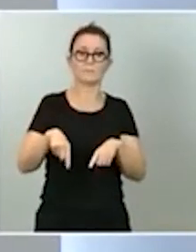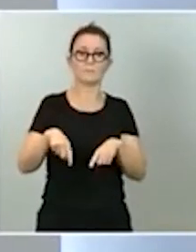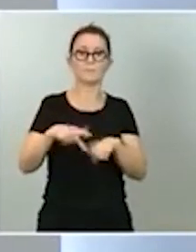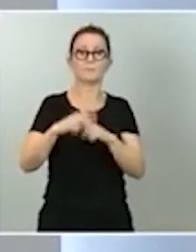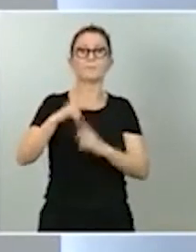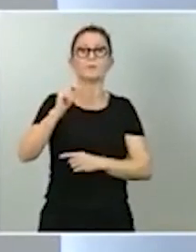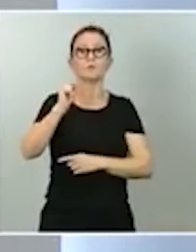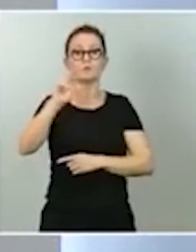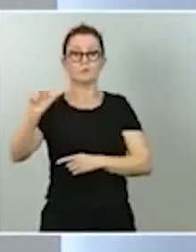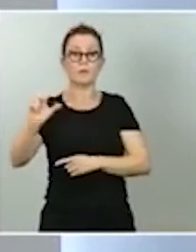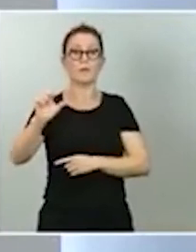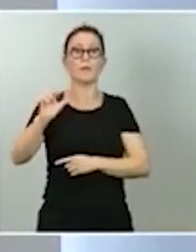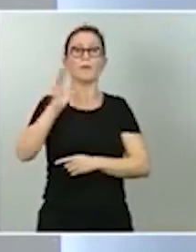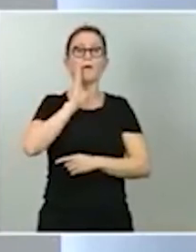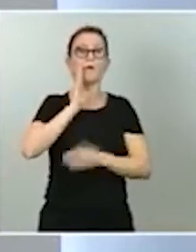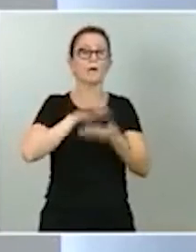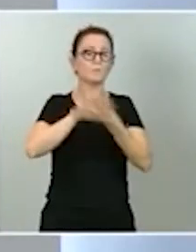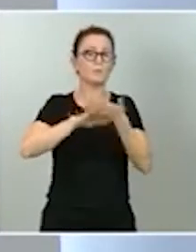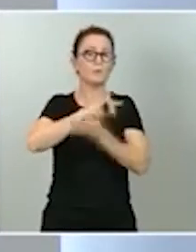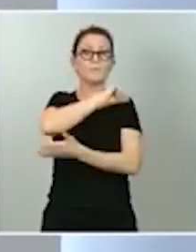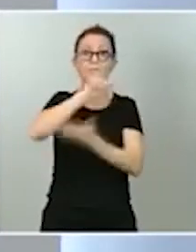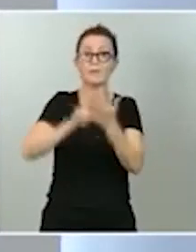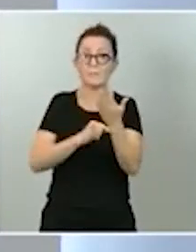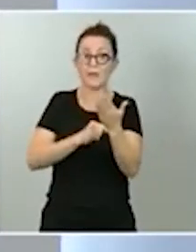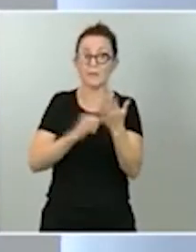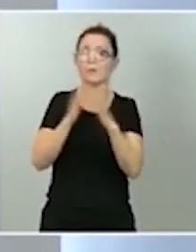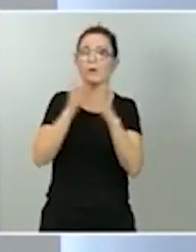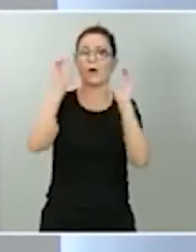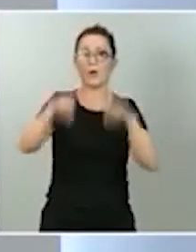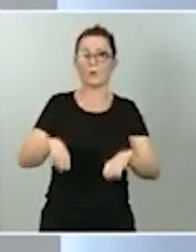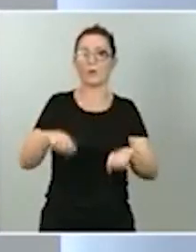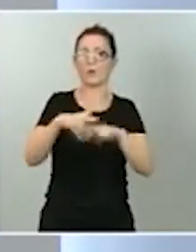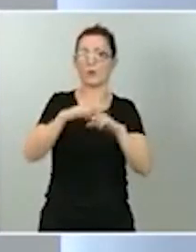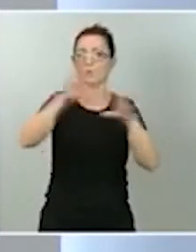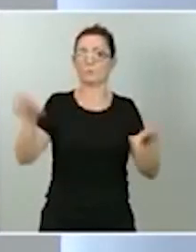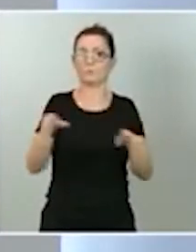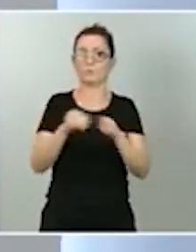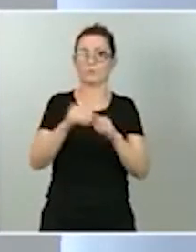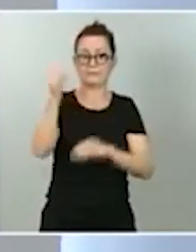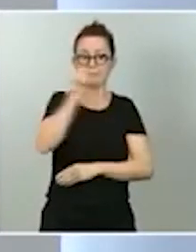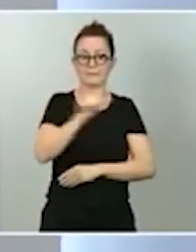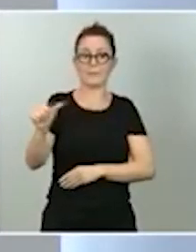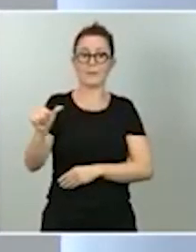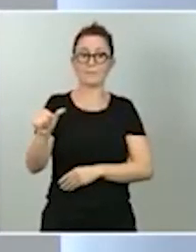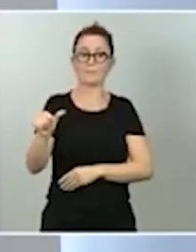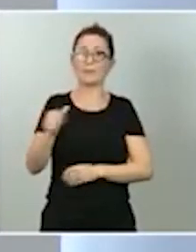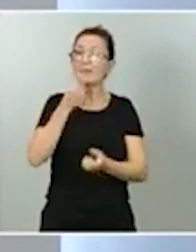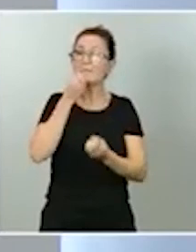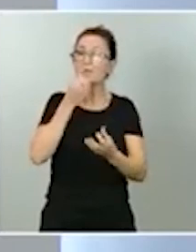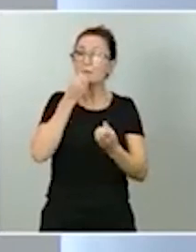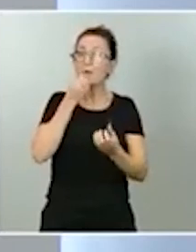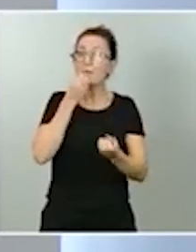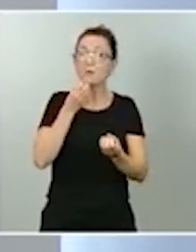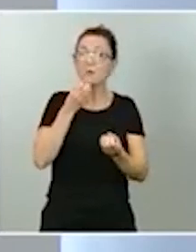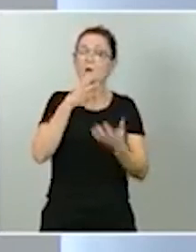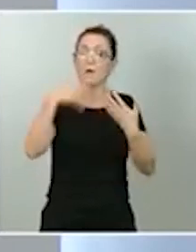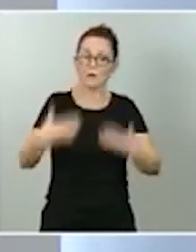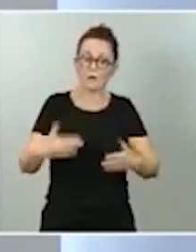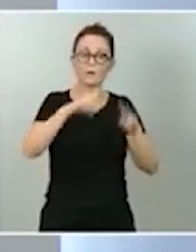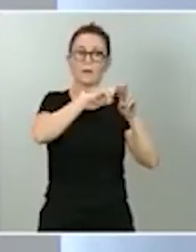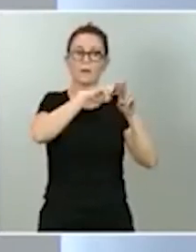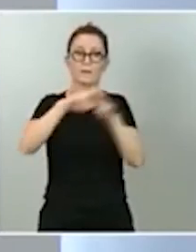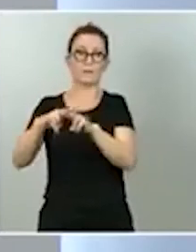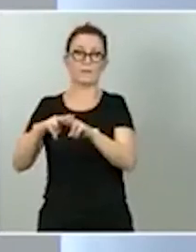señalaba, hemos firmado el acuerdo marco esta misma semana. Y toda esta información es la que está siendo analizada y me